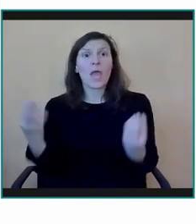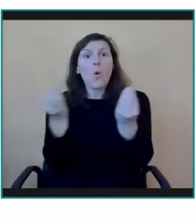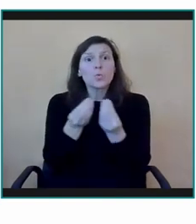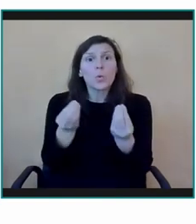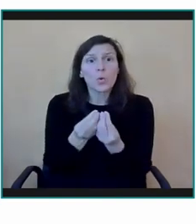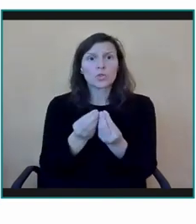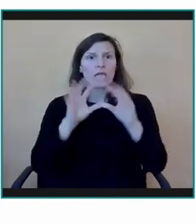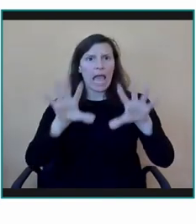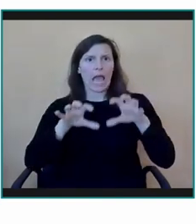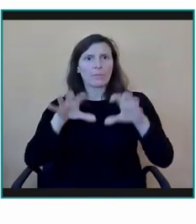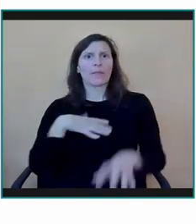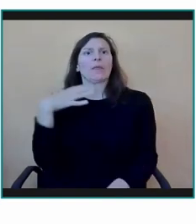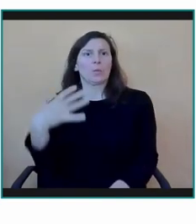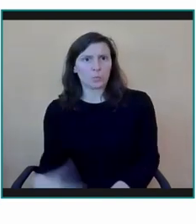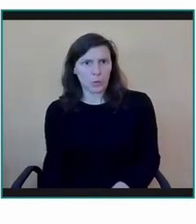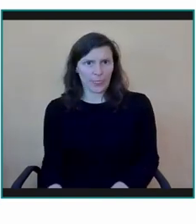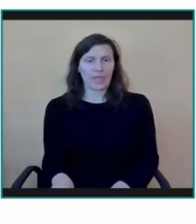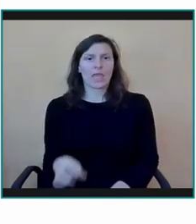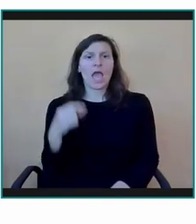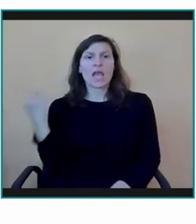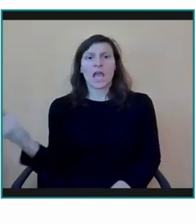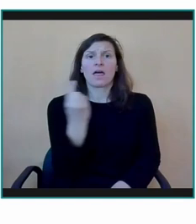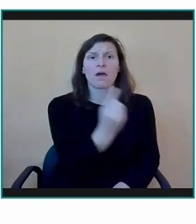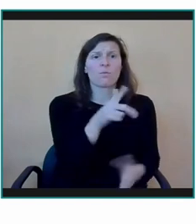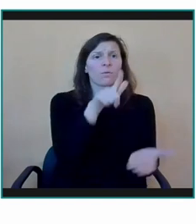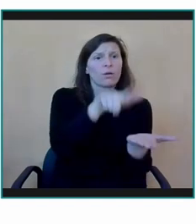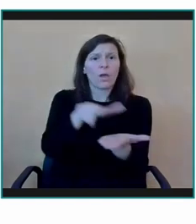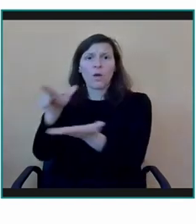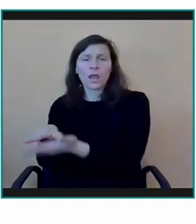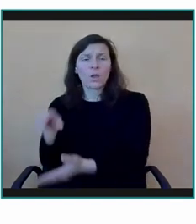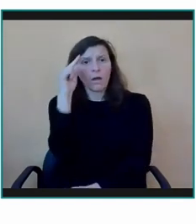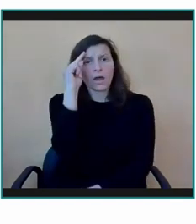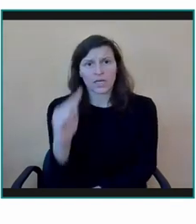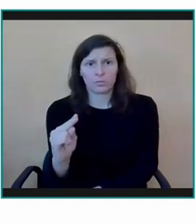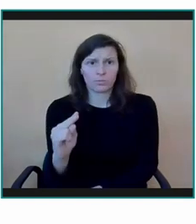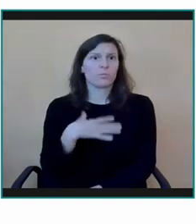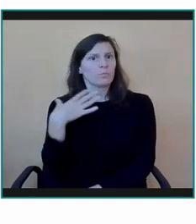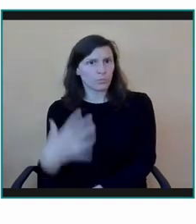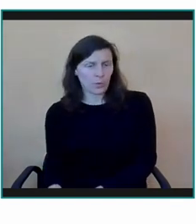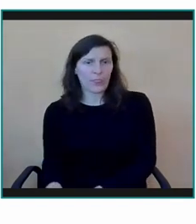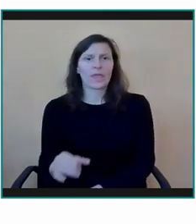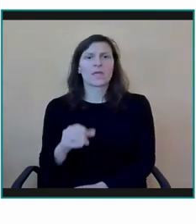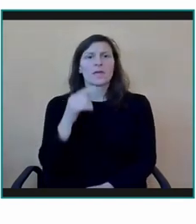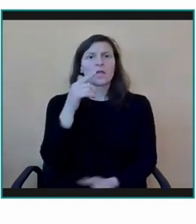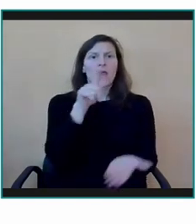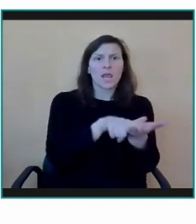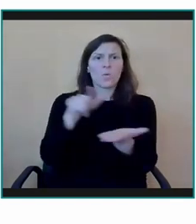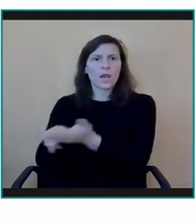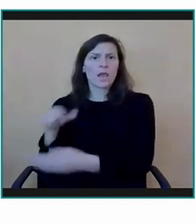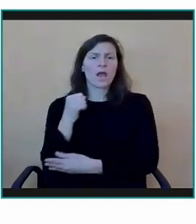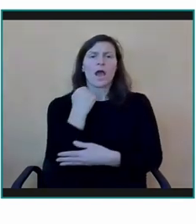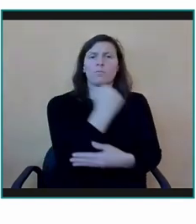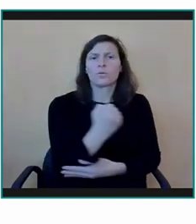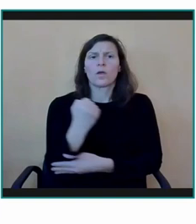el respeto y con apoyo evidente cada una de sus lenguas respectivas, empezó a serse normal, posible